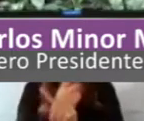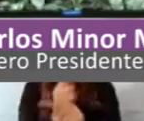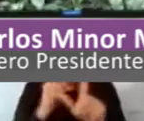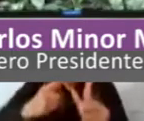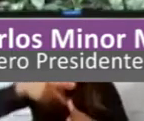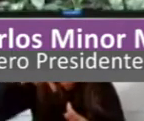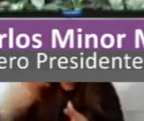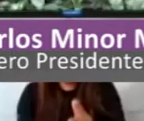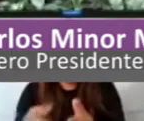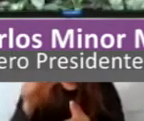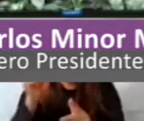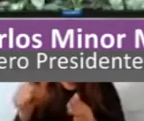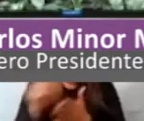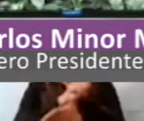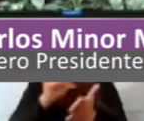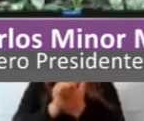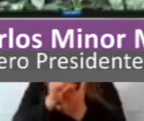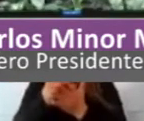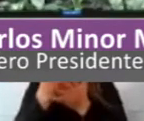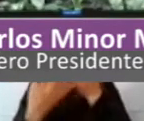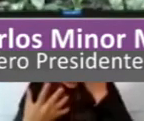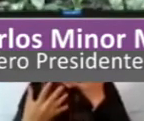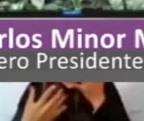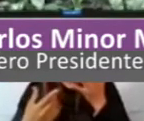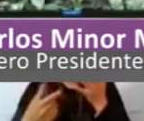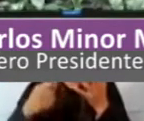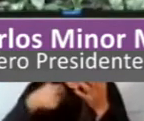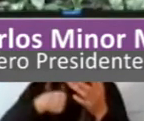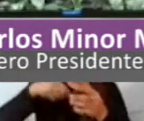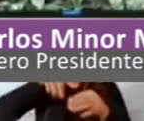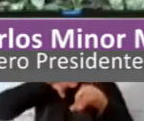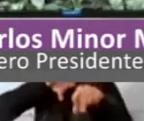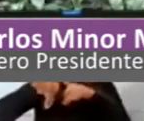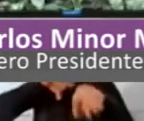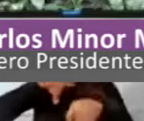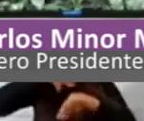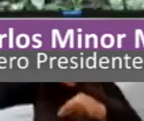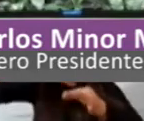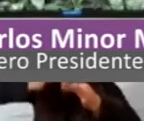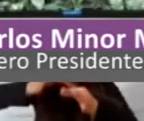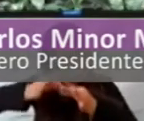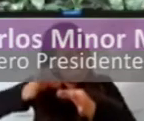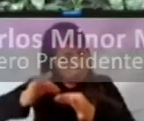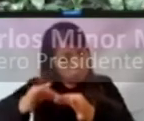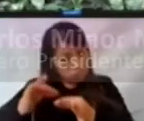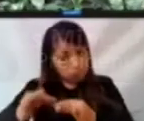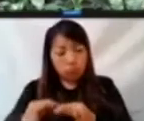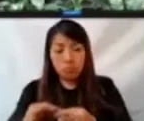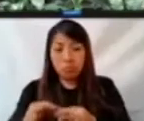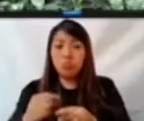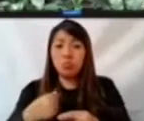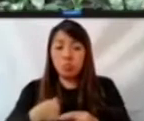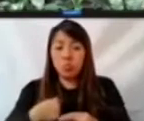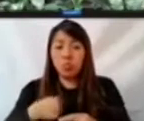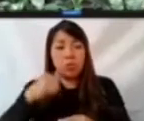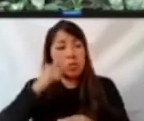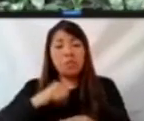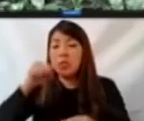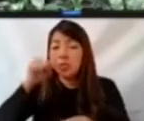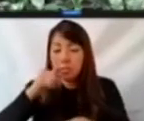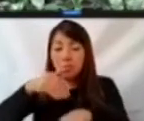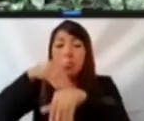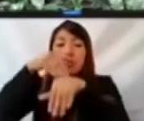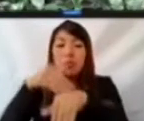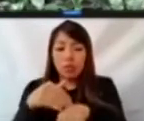leyes que de ella emanen y desempeñar leal y patrióticamente el cargo que se me ha conferido bajo los principios de constitucionalidad,